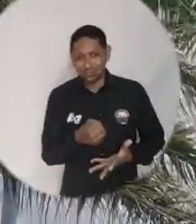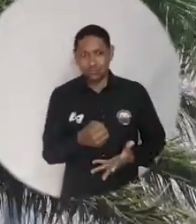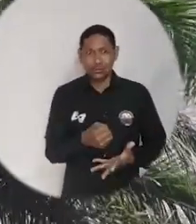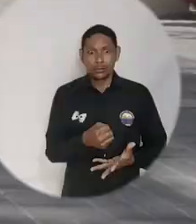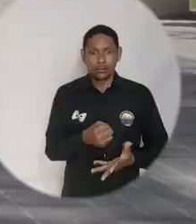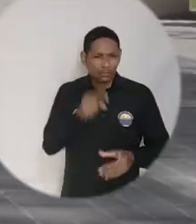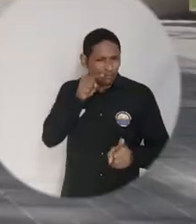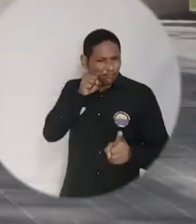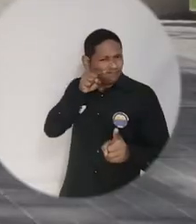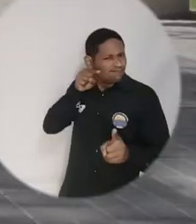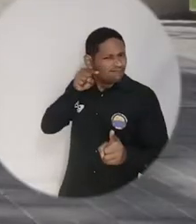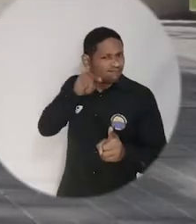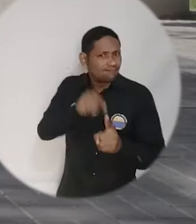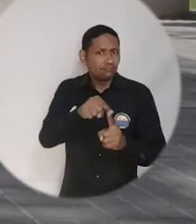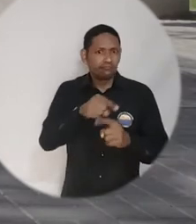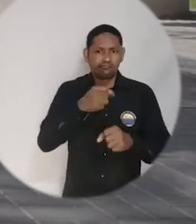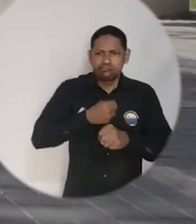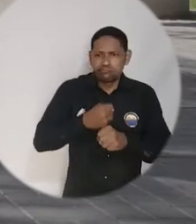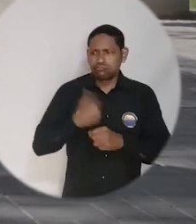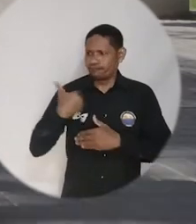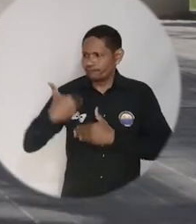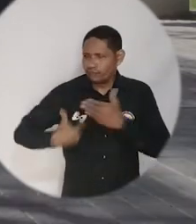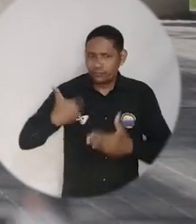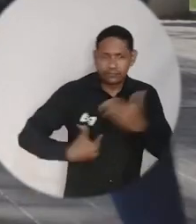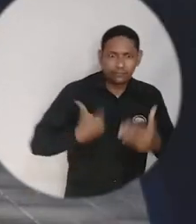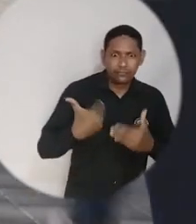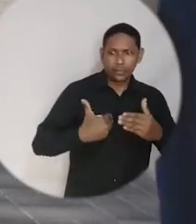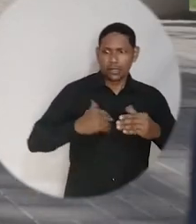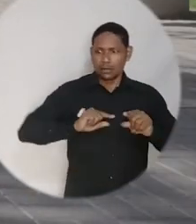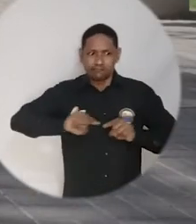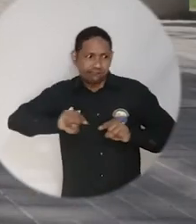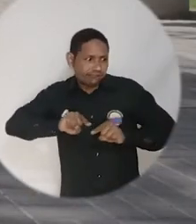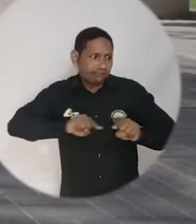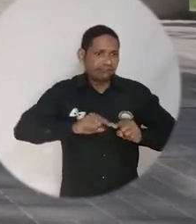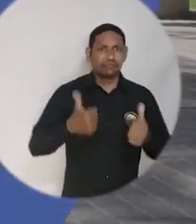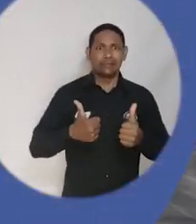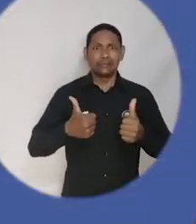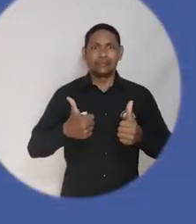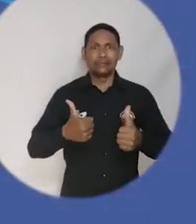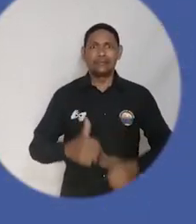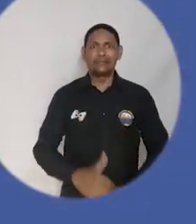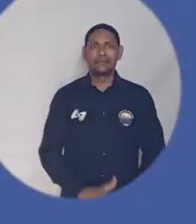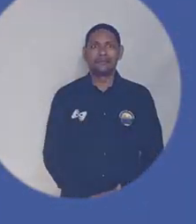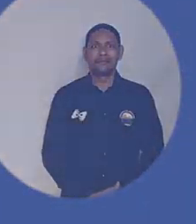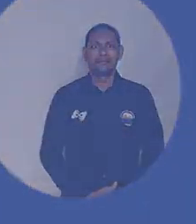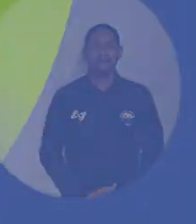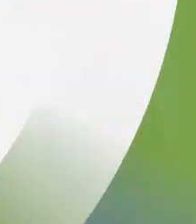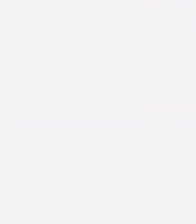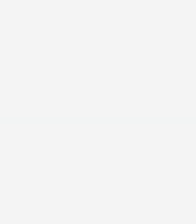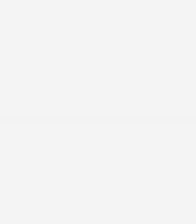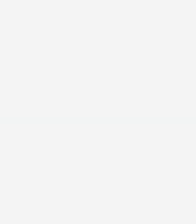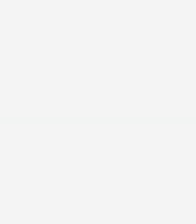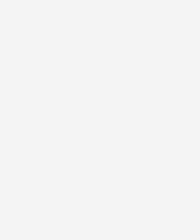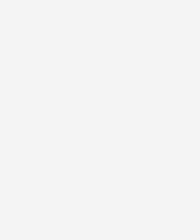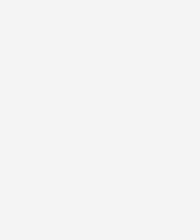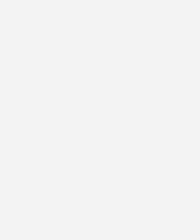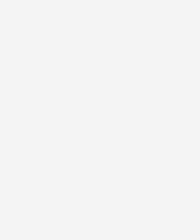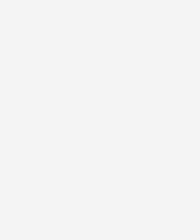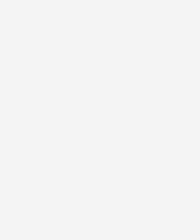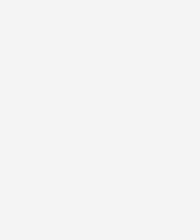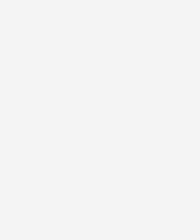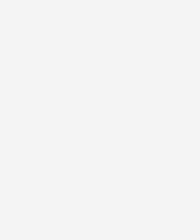de los recursos le apunta al desarrollo, la productividad y la competitividad del territorio. Universidad del Magdalena.